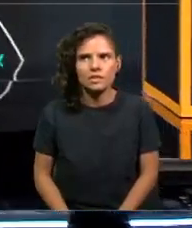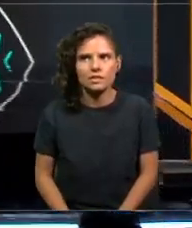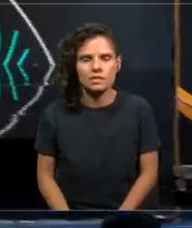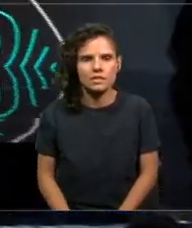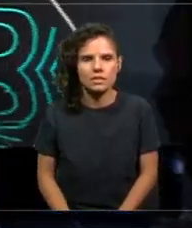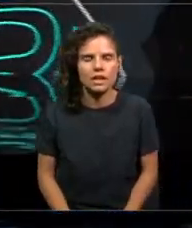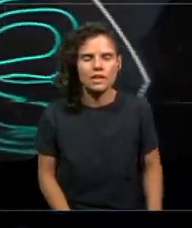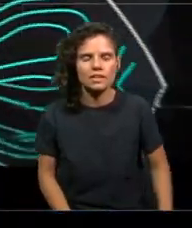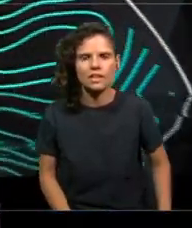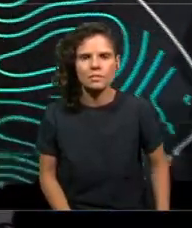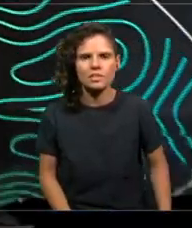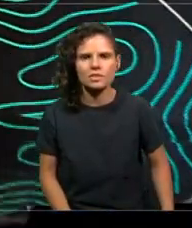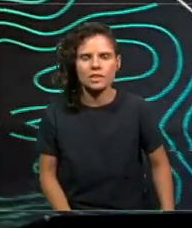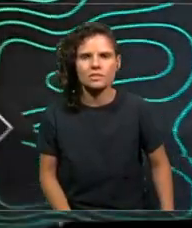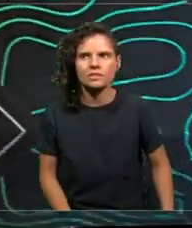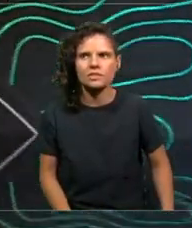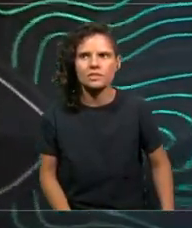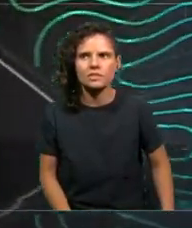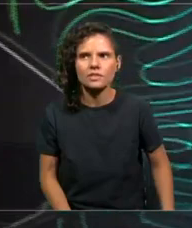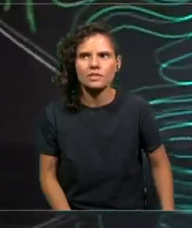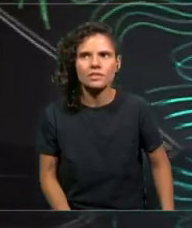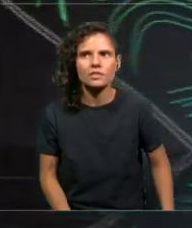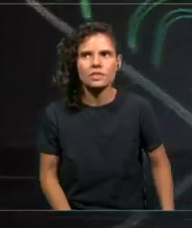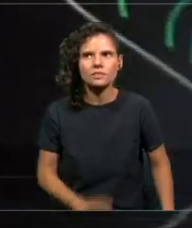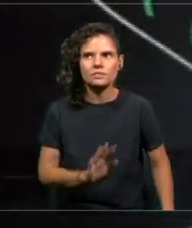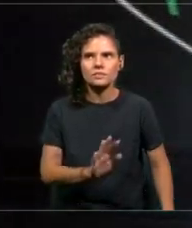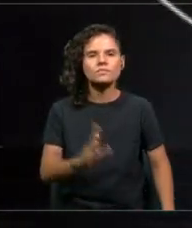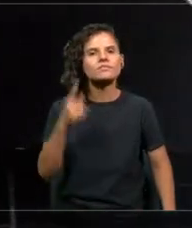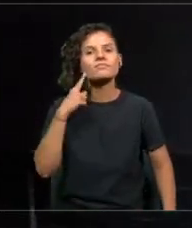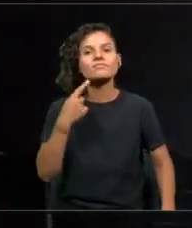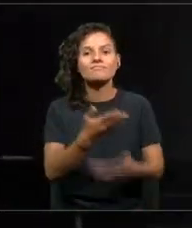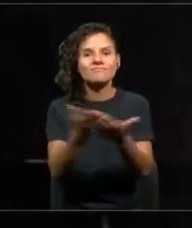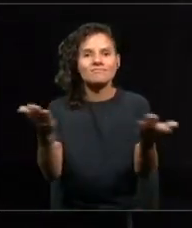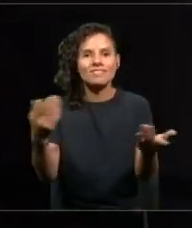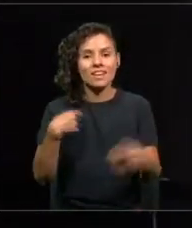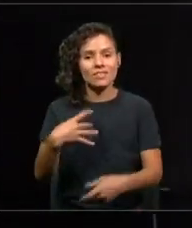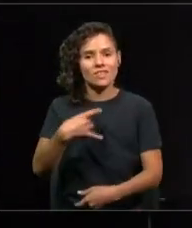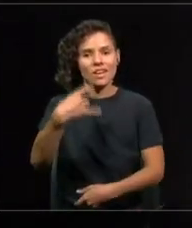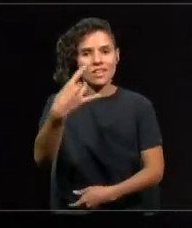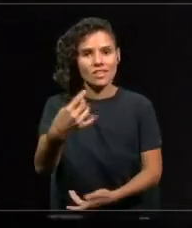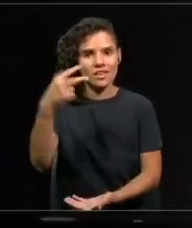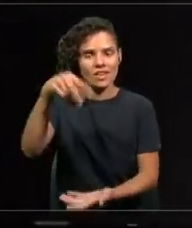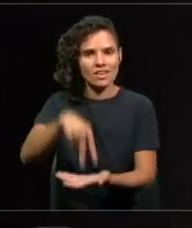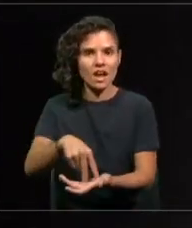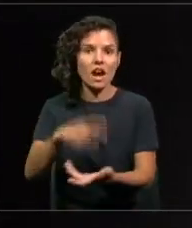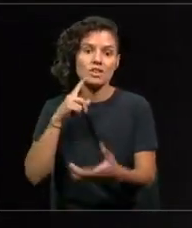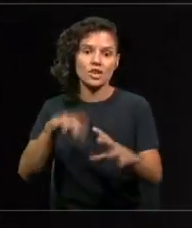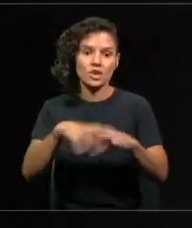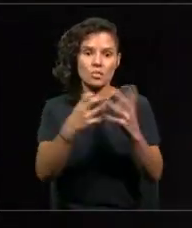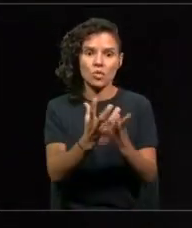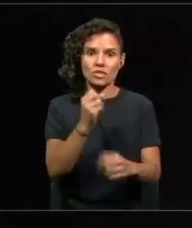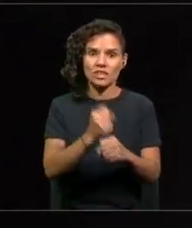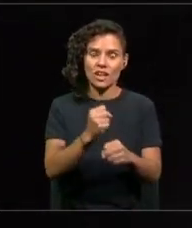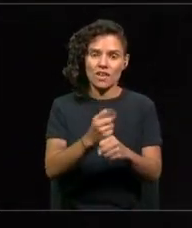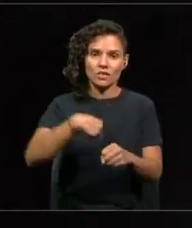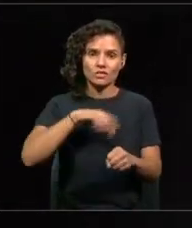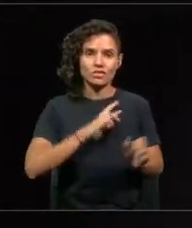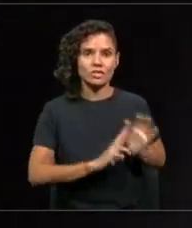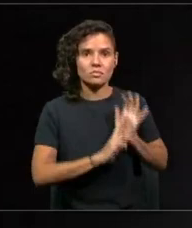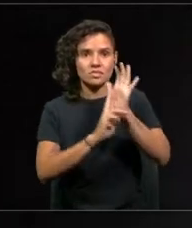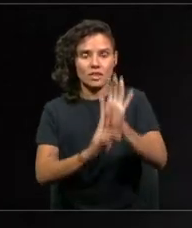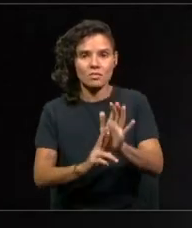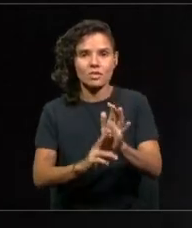Muchas gracias, en primer lugar, por la invitación que se nos ha hecho a un mundo del trabajo que representamos, que es